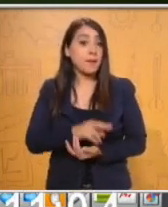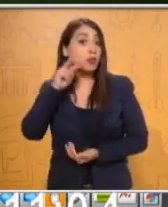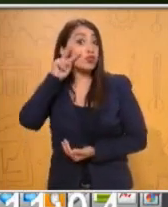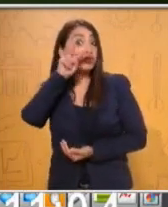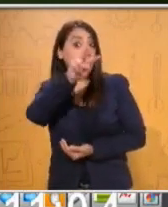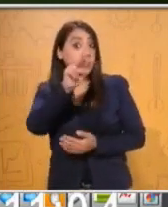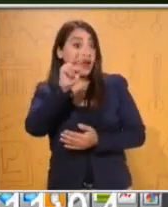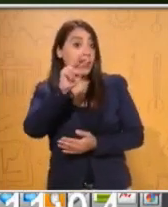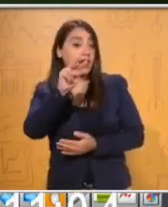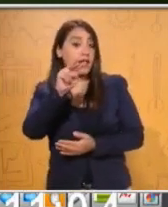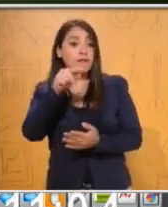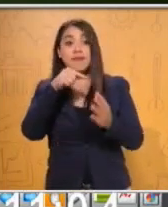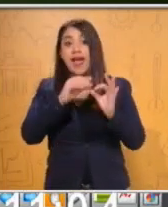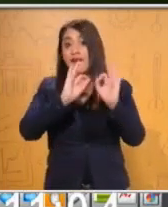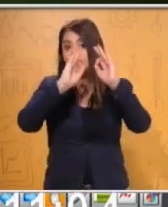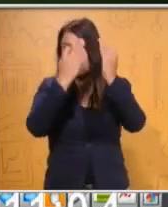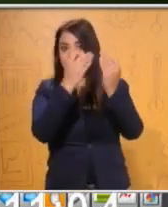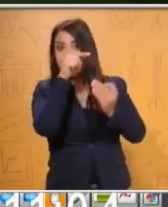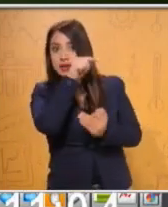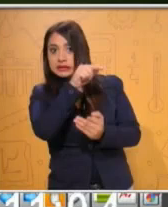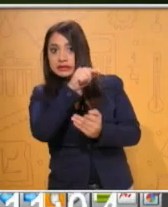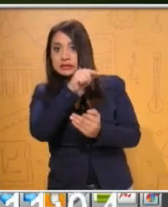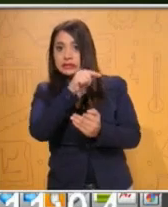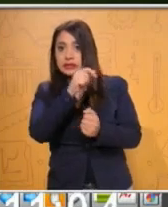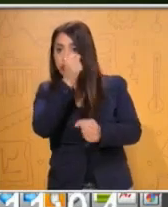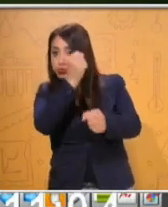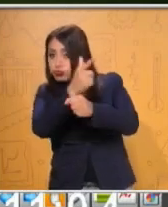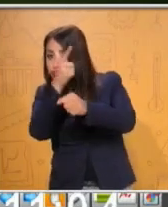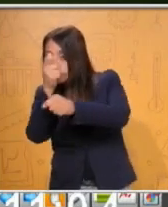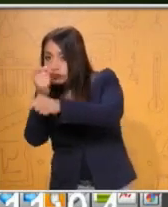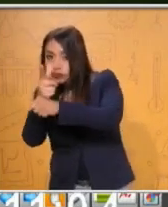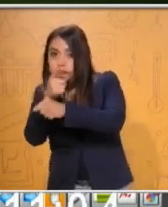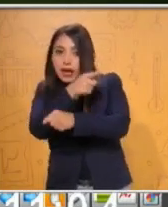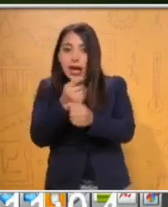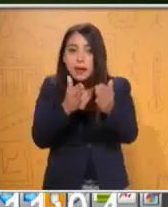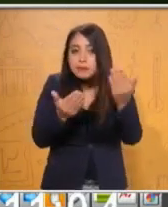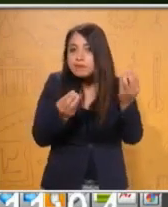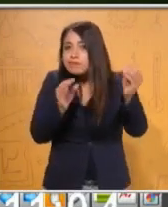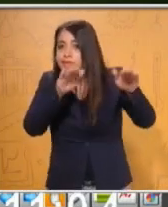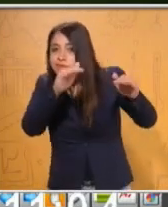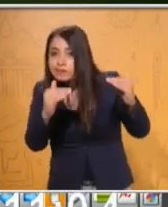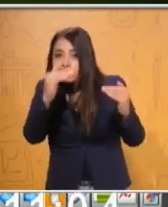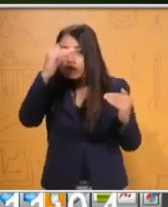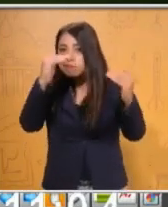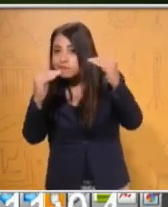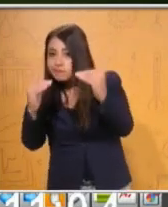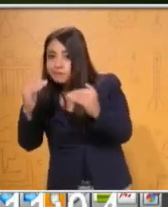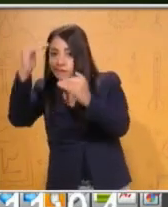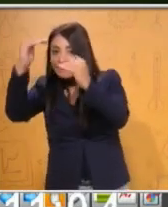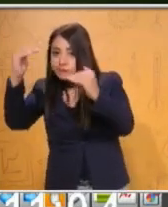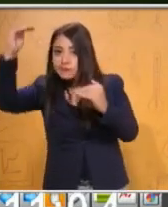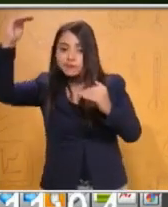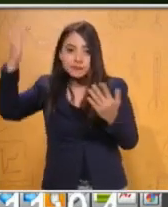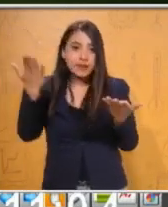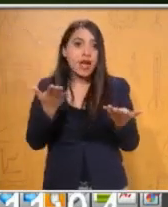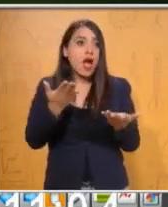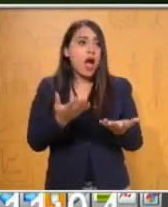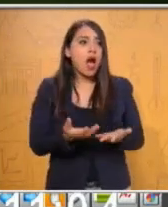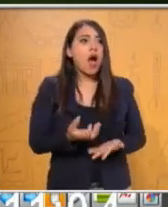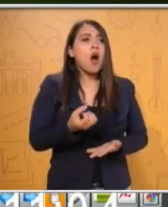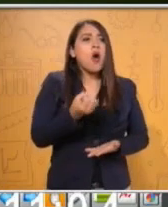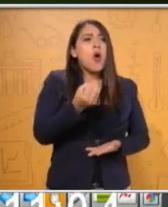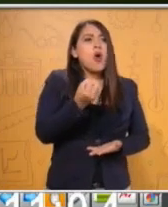imagen y descubre la regularidad de las siguientes figuras. ¿Con cuántos cuadros se está